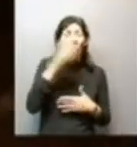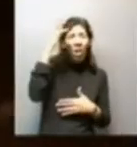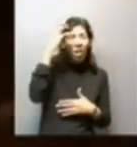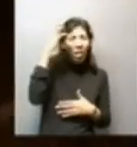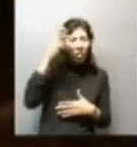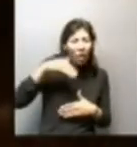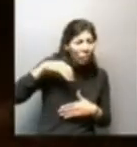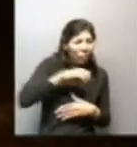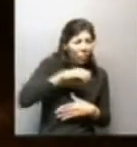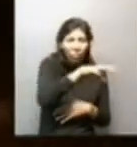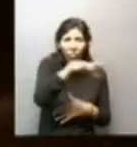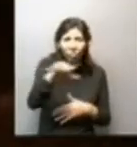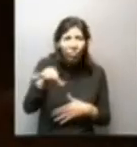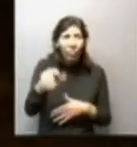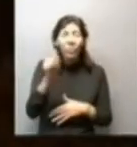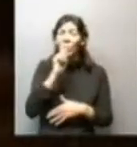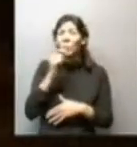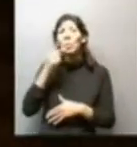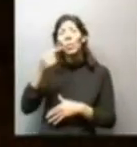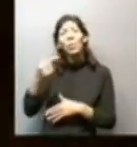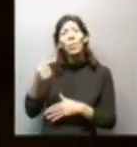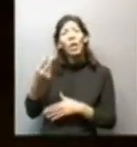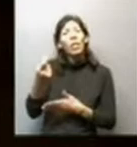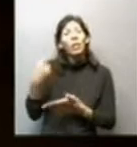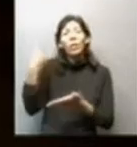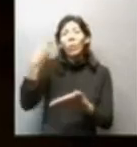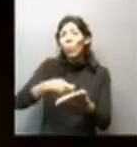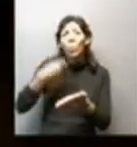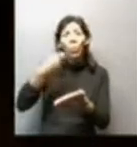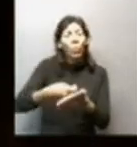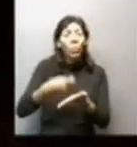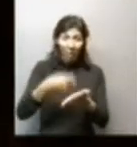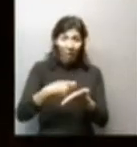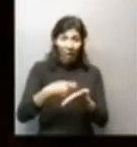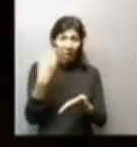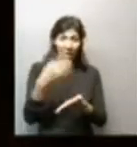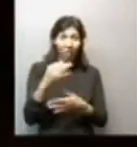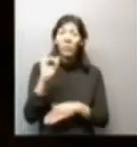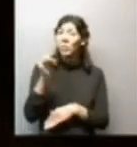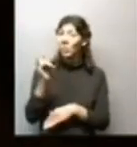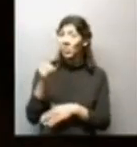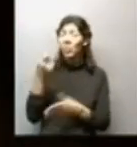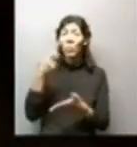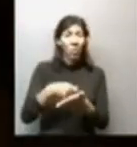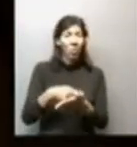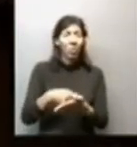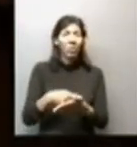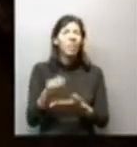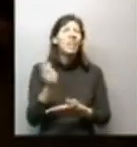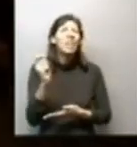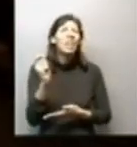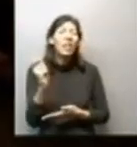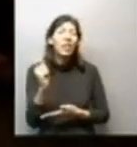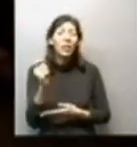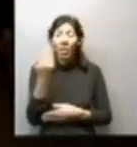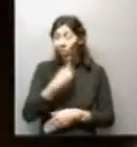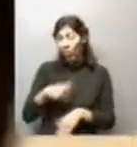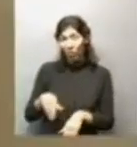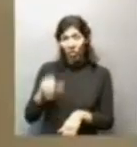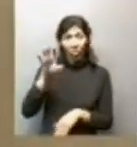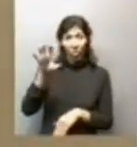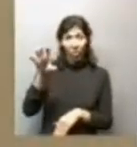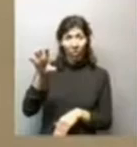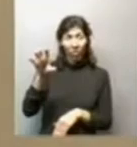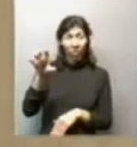¿Cuál es la situación de las vecinas de este barrio? ¿Vieron pagar una cuota mensual por la vivienda? Sí, tenemos que pagar la cuota. ¿A quién se la tienen que pagar?